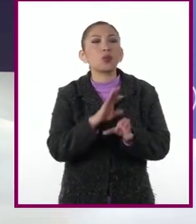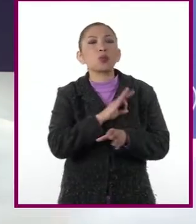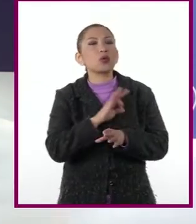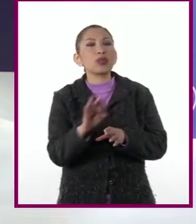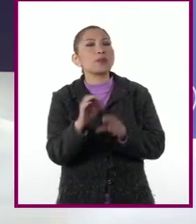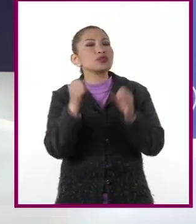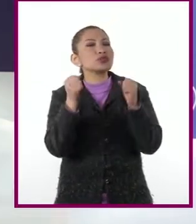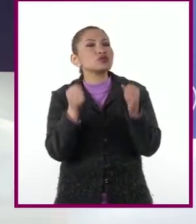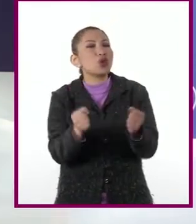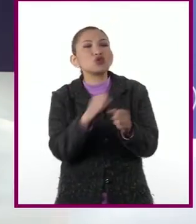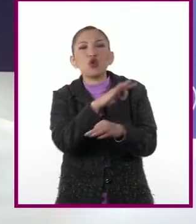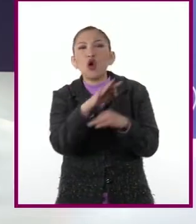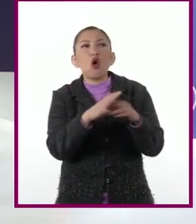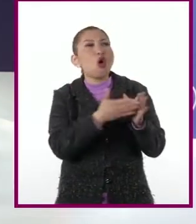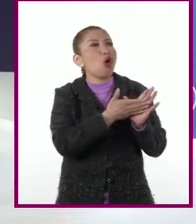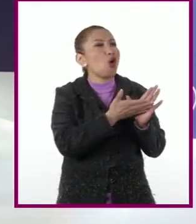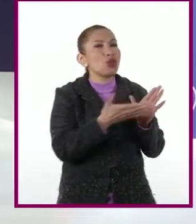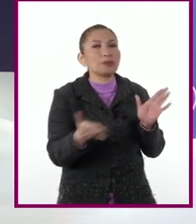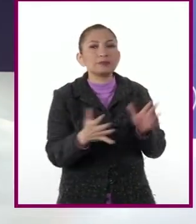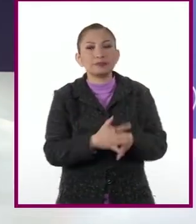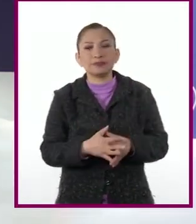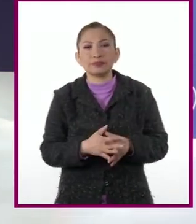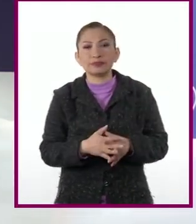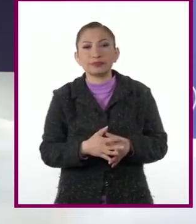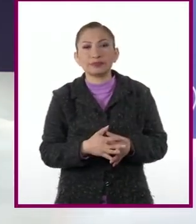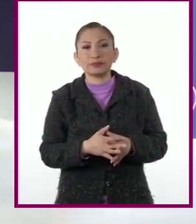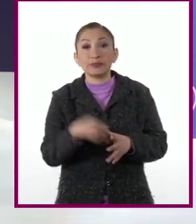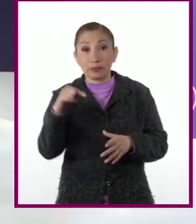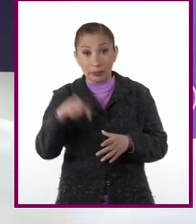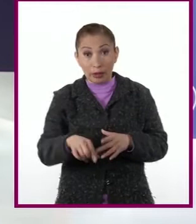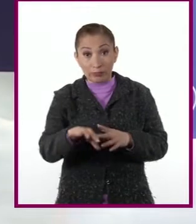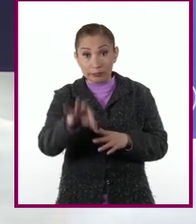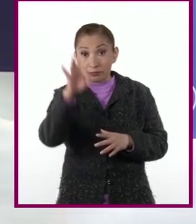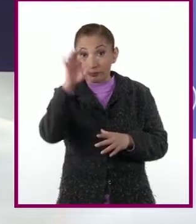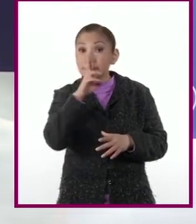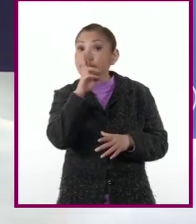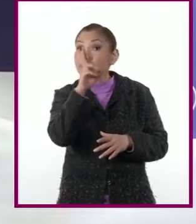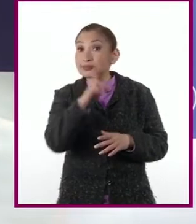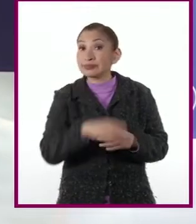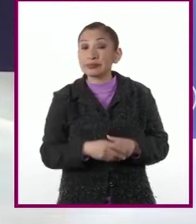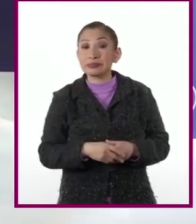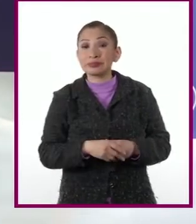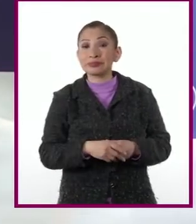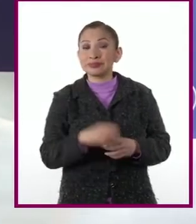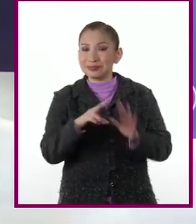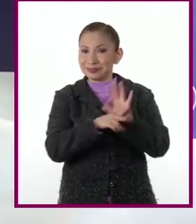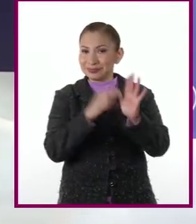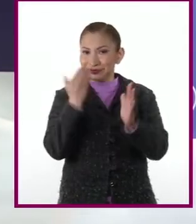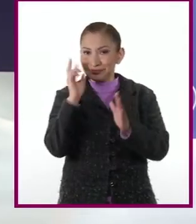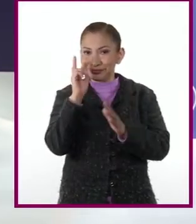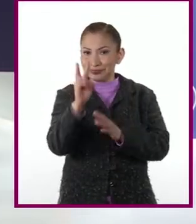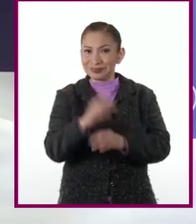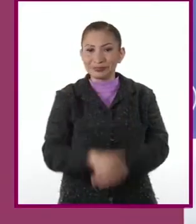estar seguros de todo esto, profesora? Acá vamos a encontrar algunas respuestas. ¡Corre video!